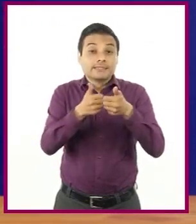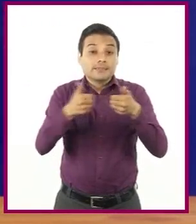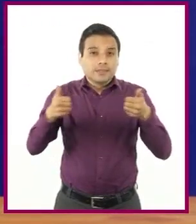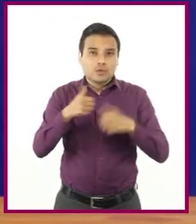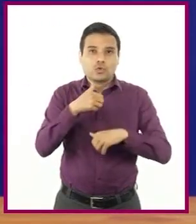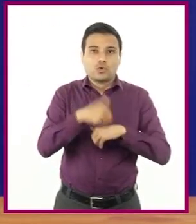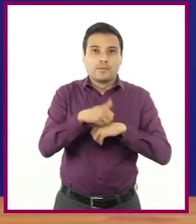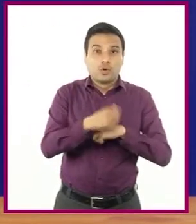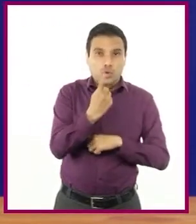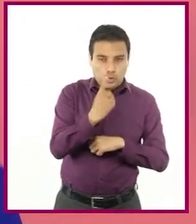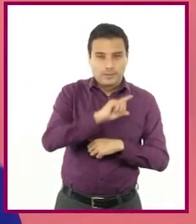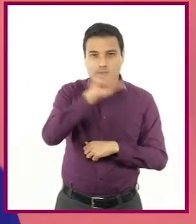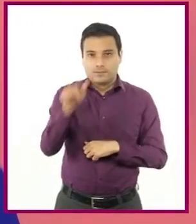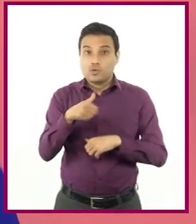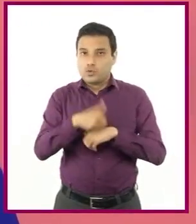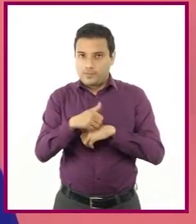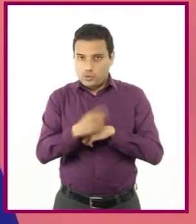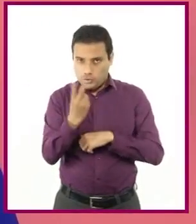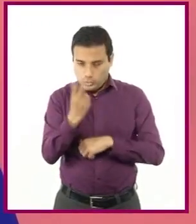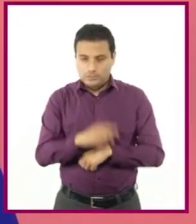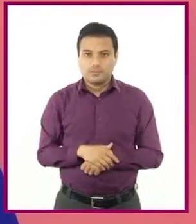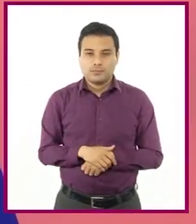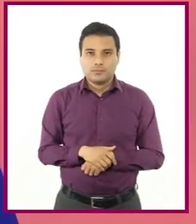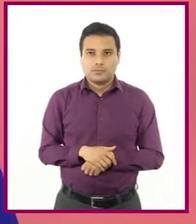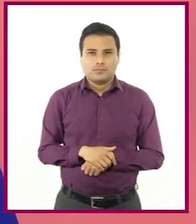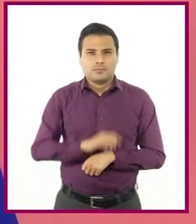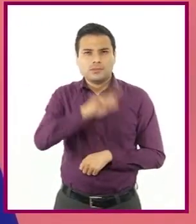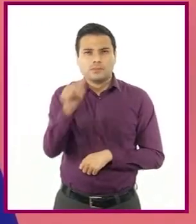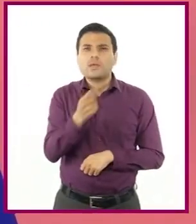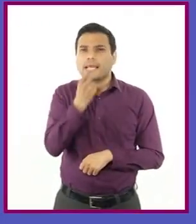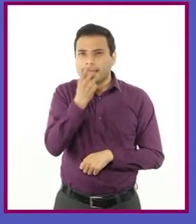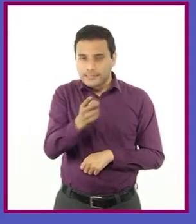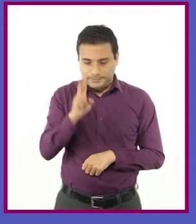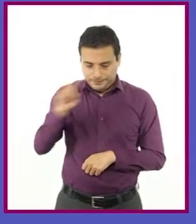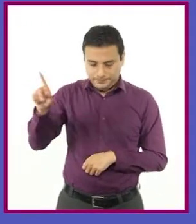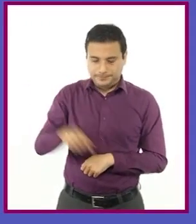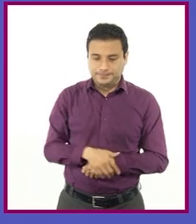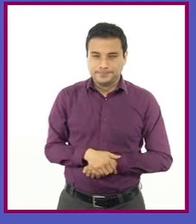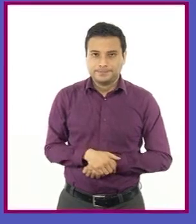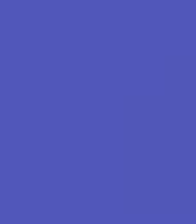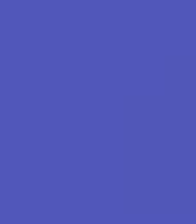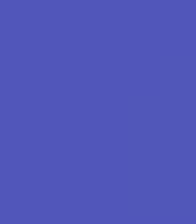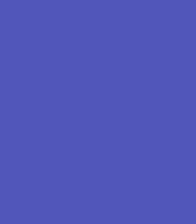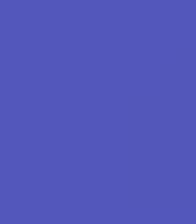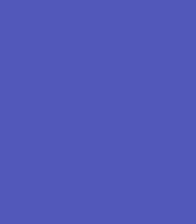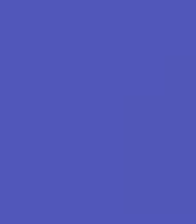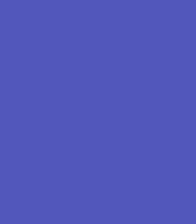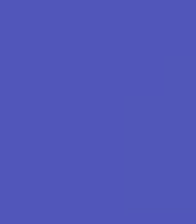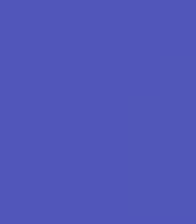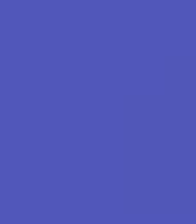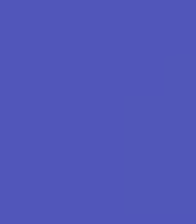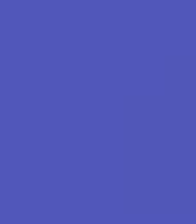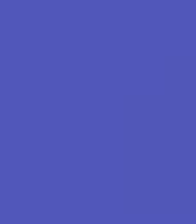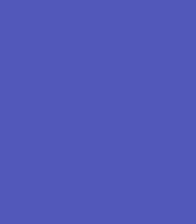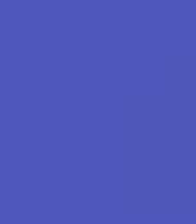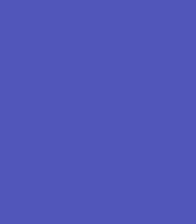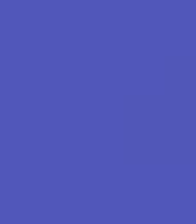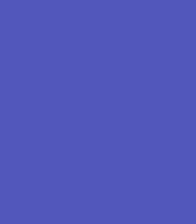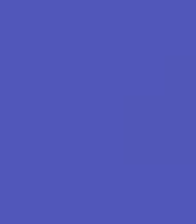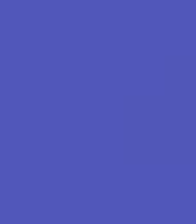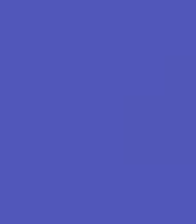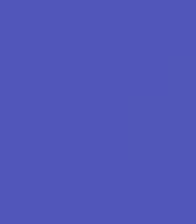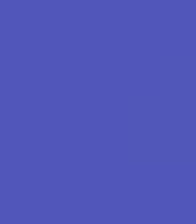uno y el paso dos. ¿Y qué más dice la regla? Paso dos. Mostrando la